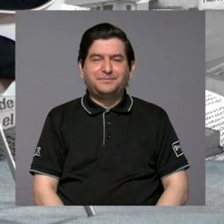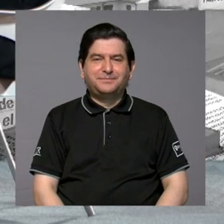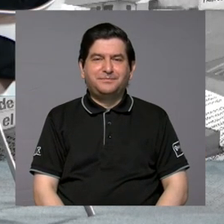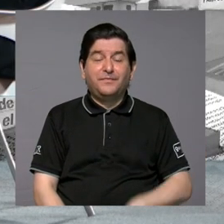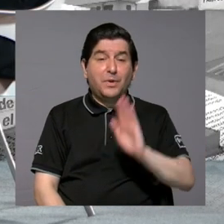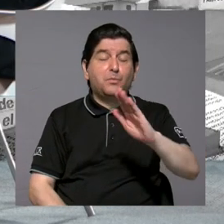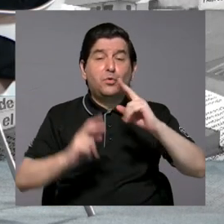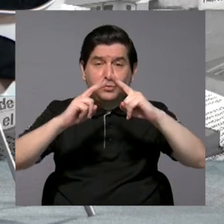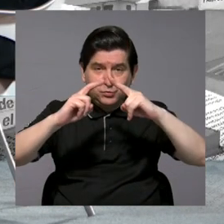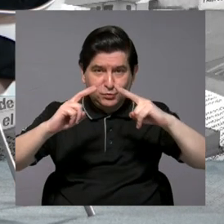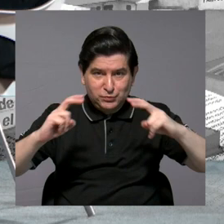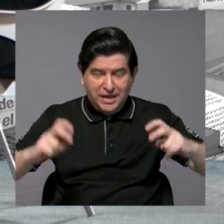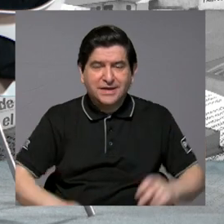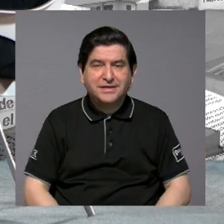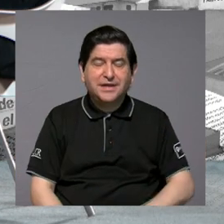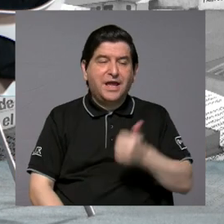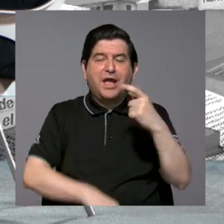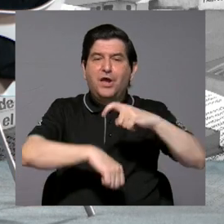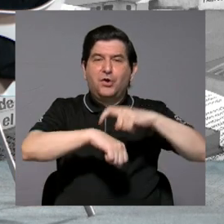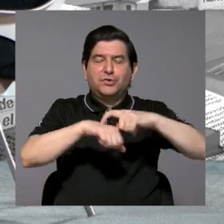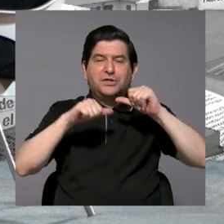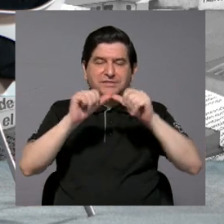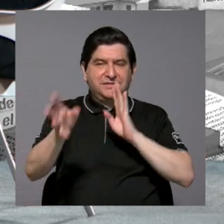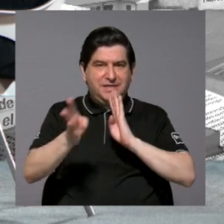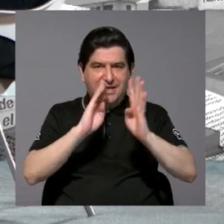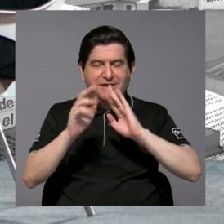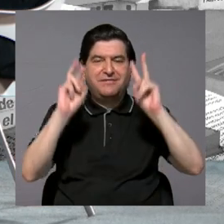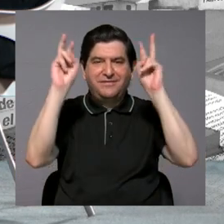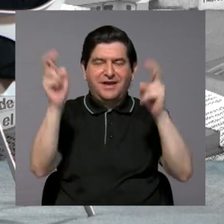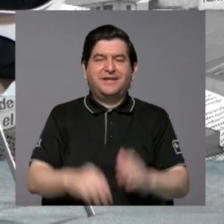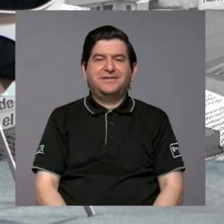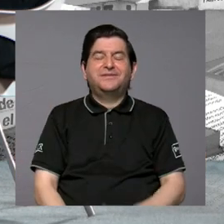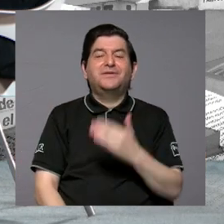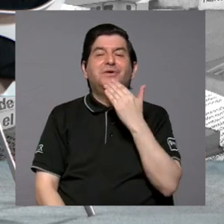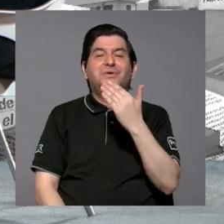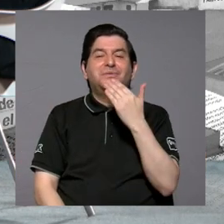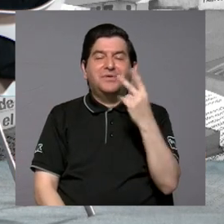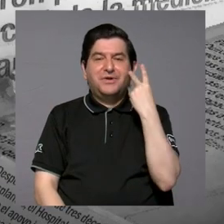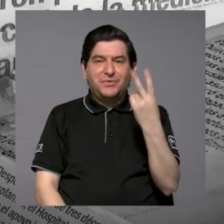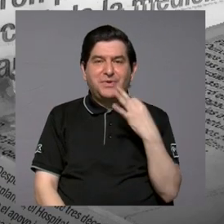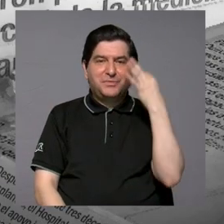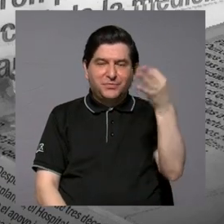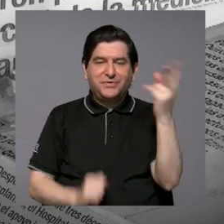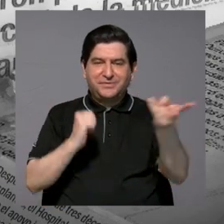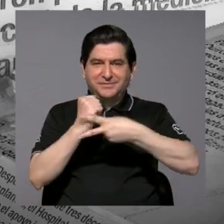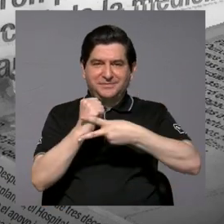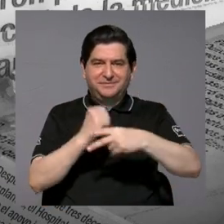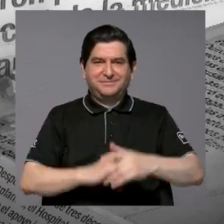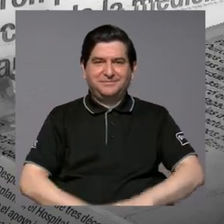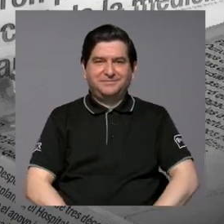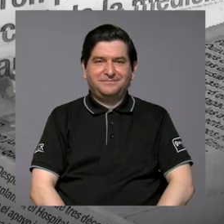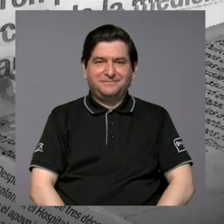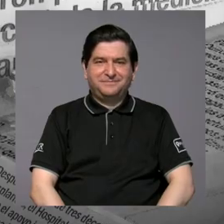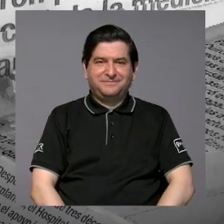análisis, y en otro momento seguimos hablando más del tema. Muchas gracias, nos vemos la próxima vez.